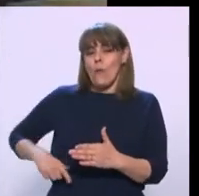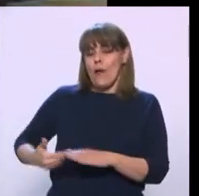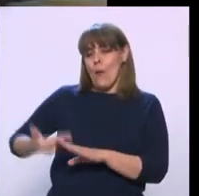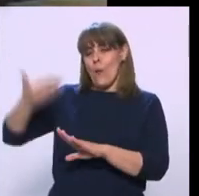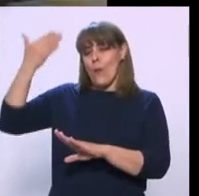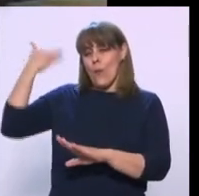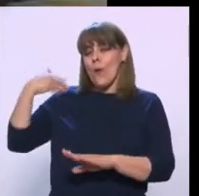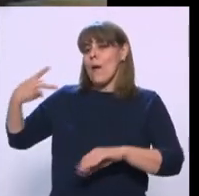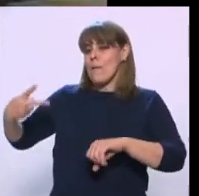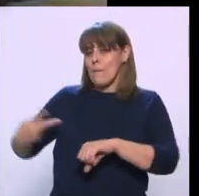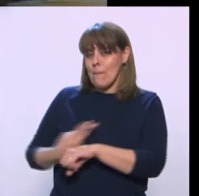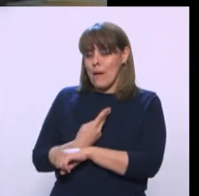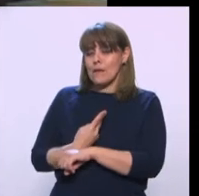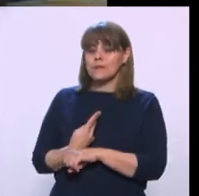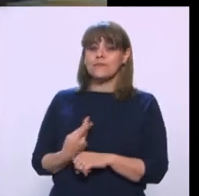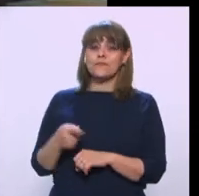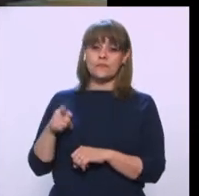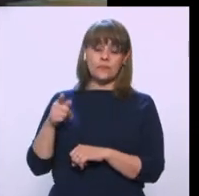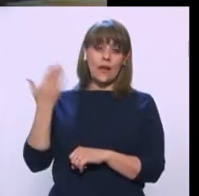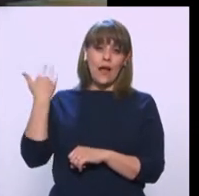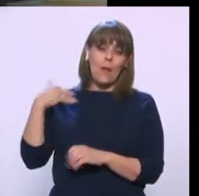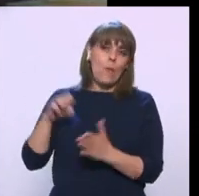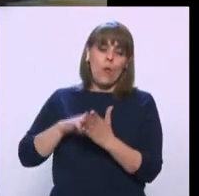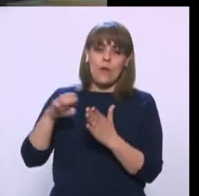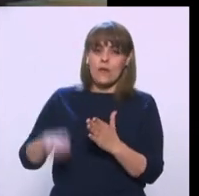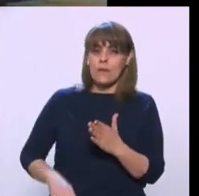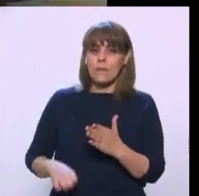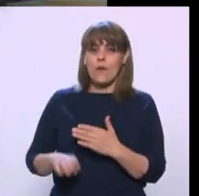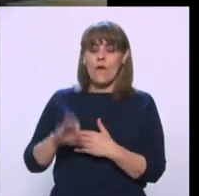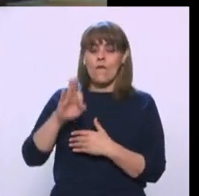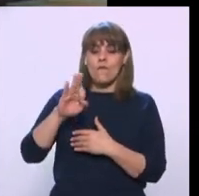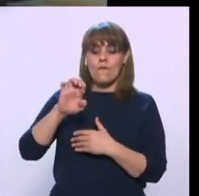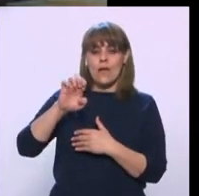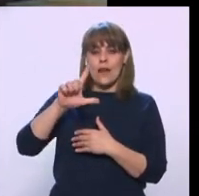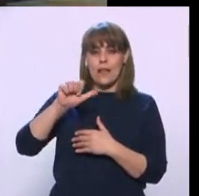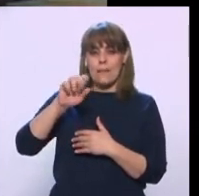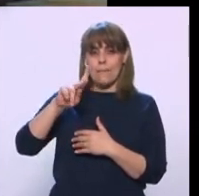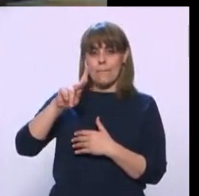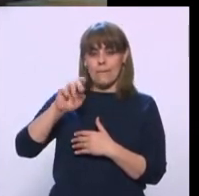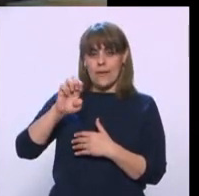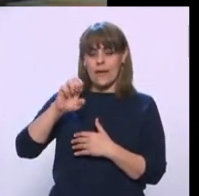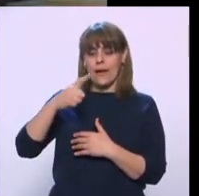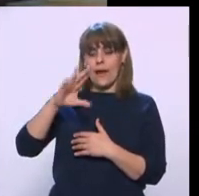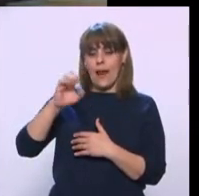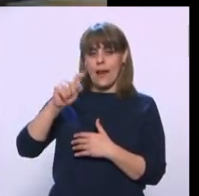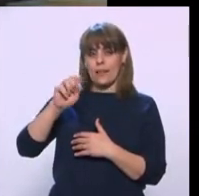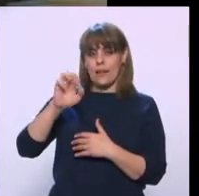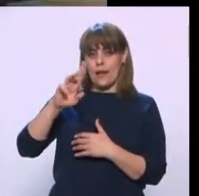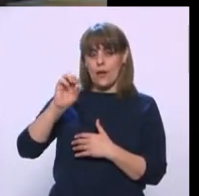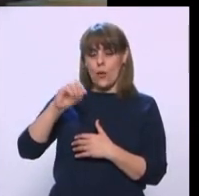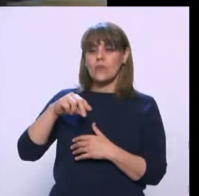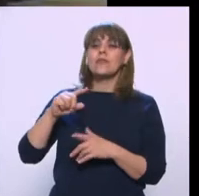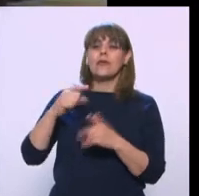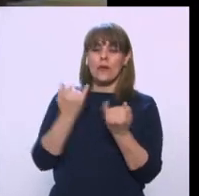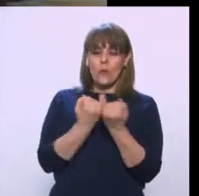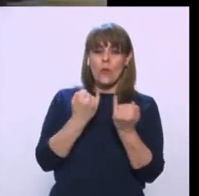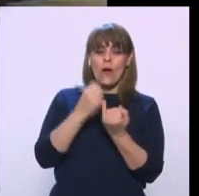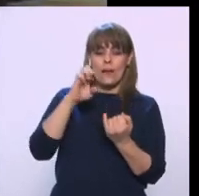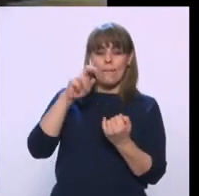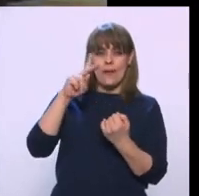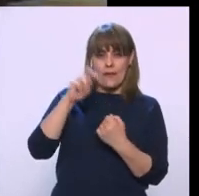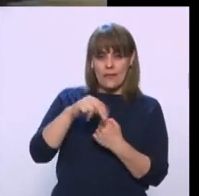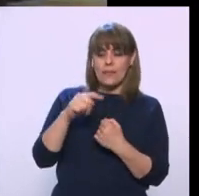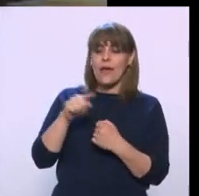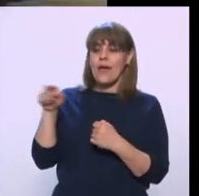manera determinante, pues, en el sexenio de Felipe Calderón, también en el sexenio de Enrique Peña Nieto, donde lo que